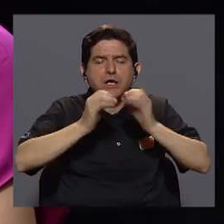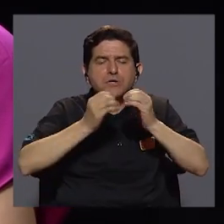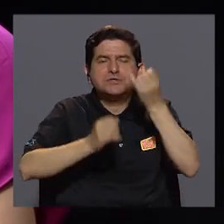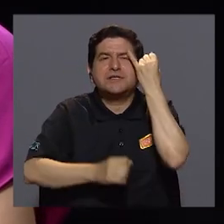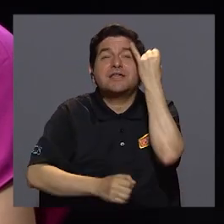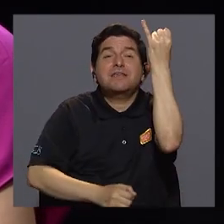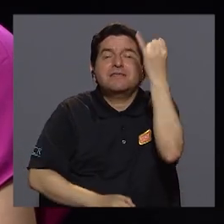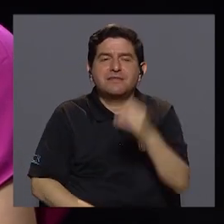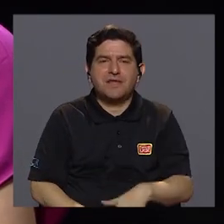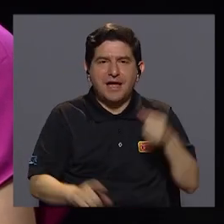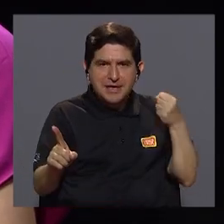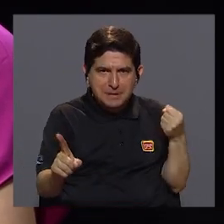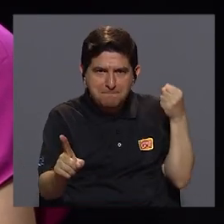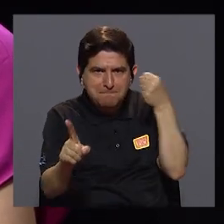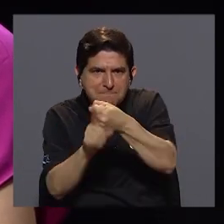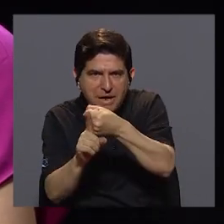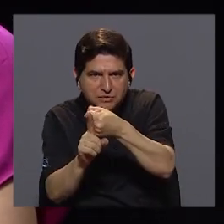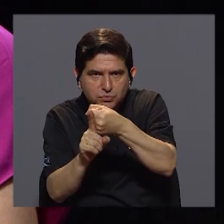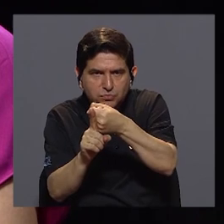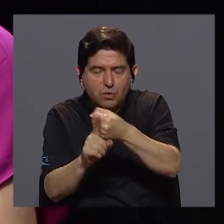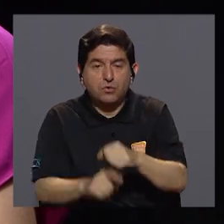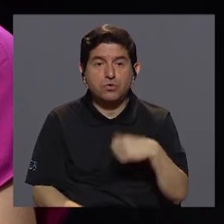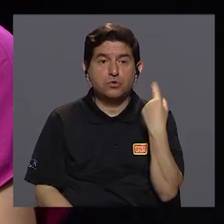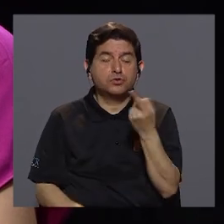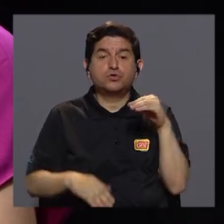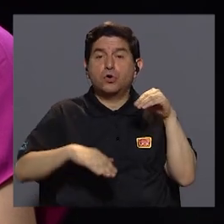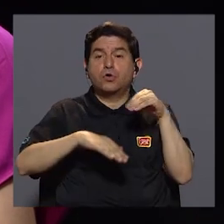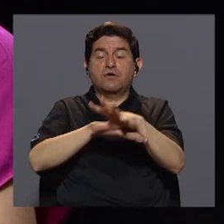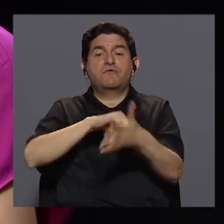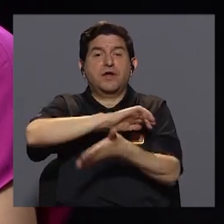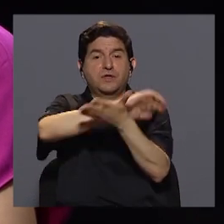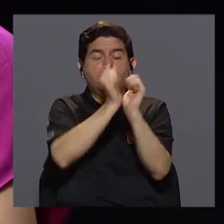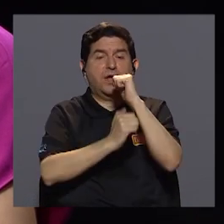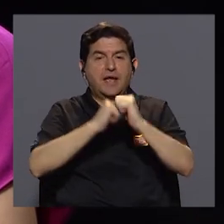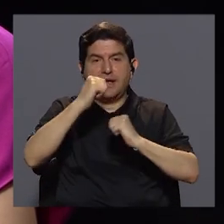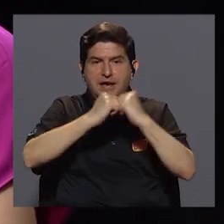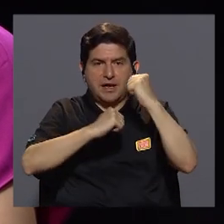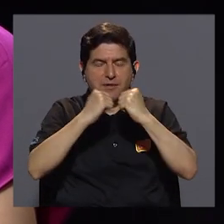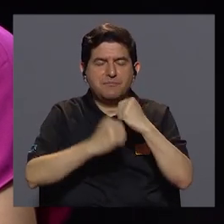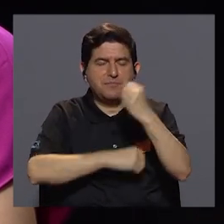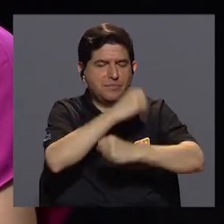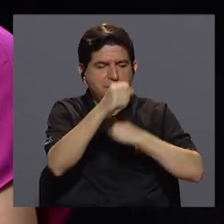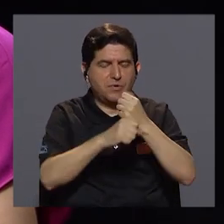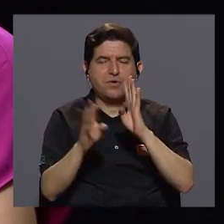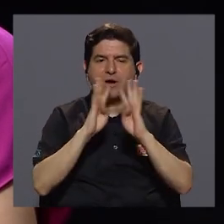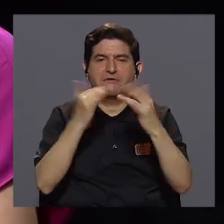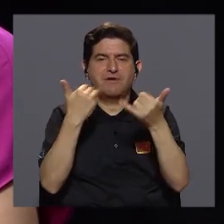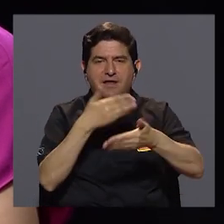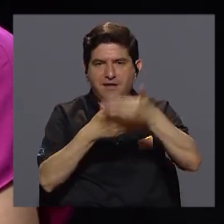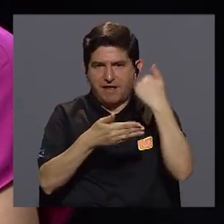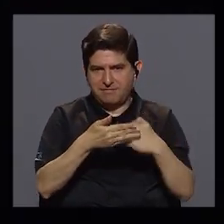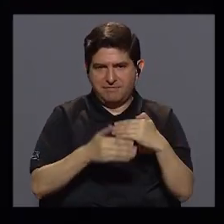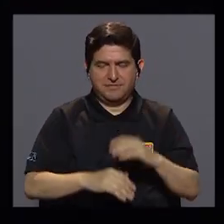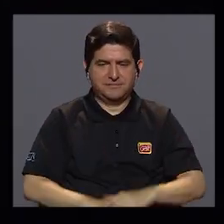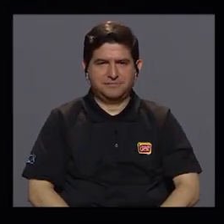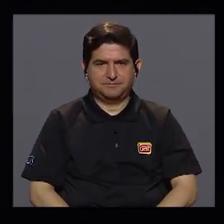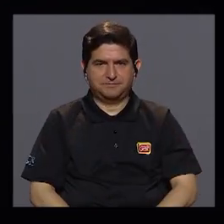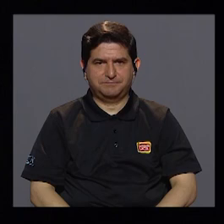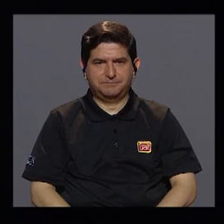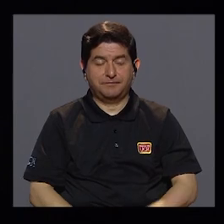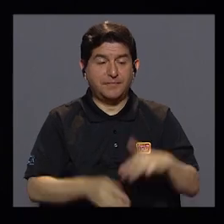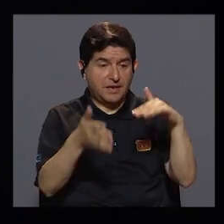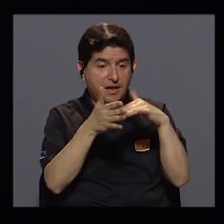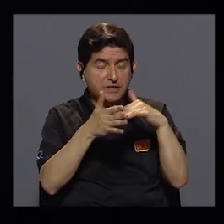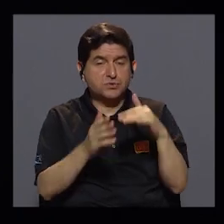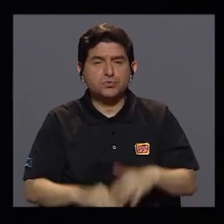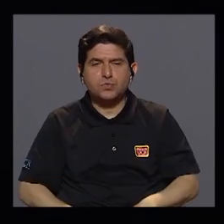de cuál sería el impacto solo por el efecto en el cambio en la estructura de las edades que hemos conversado. Y según los